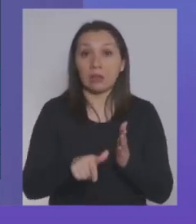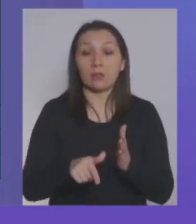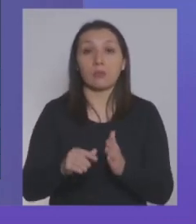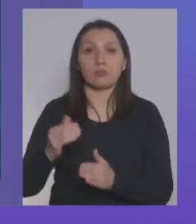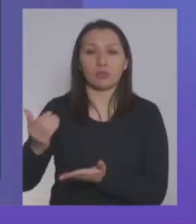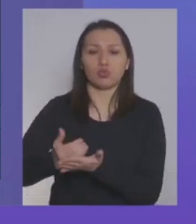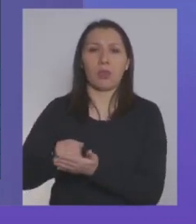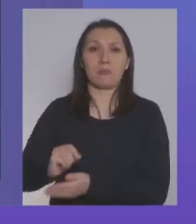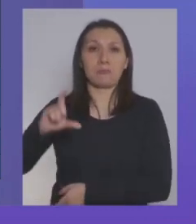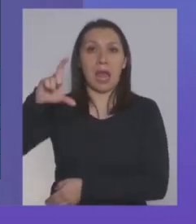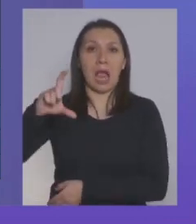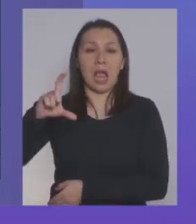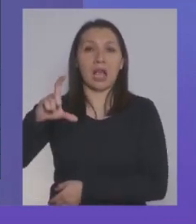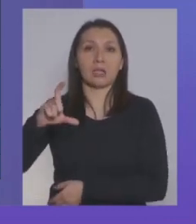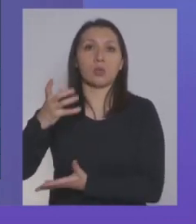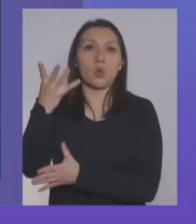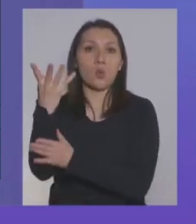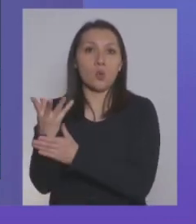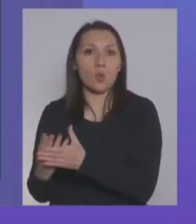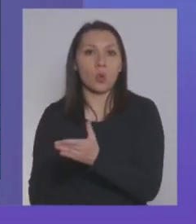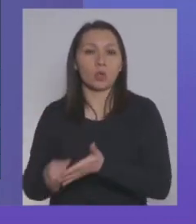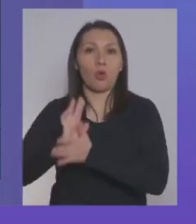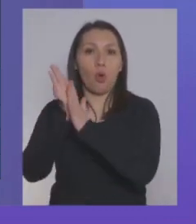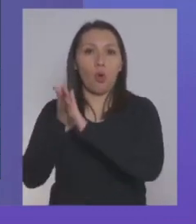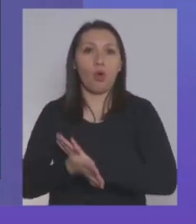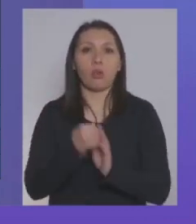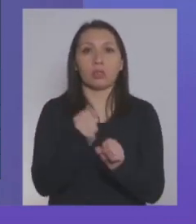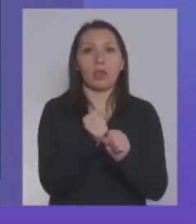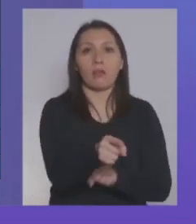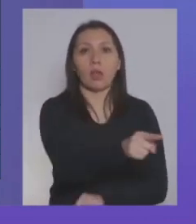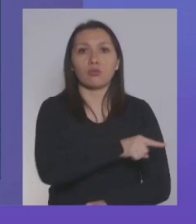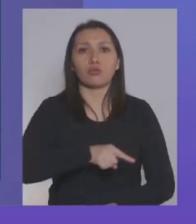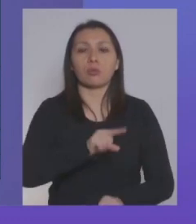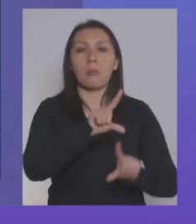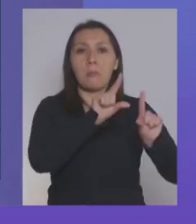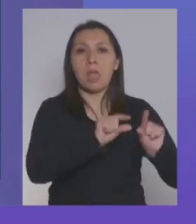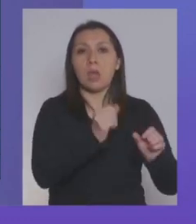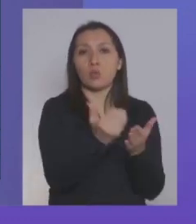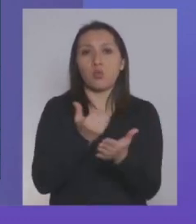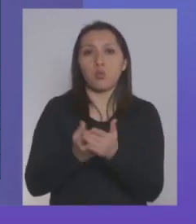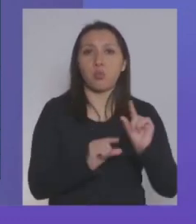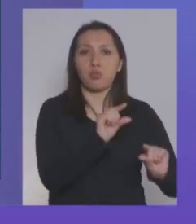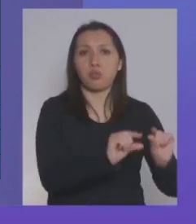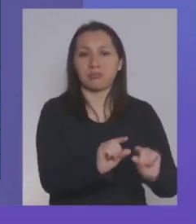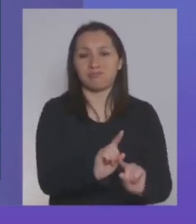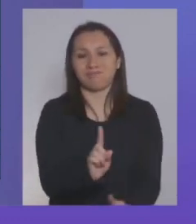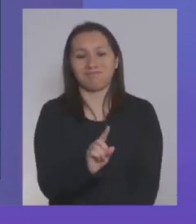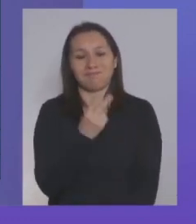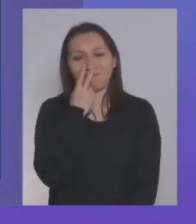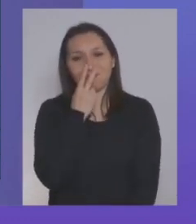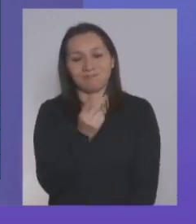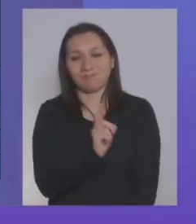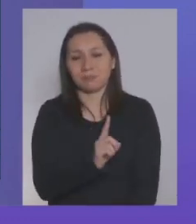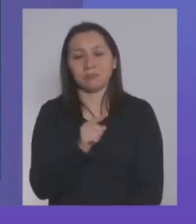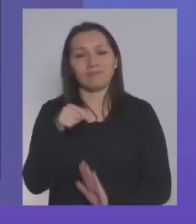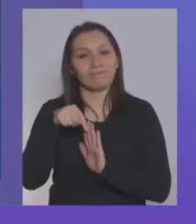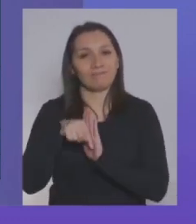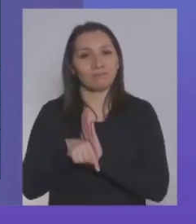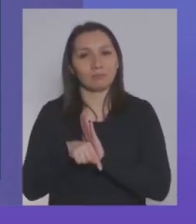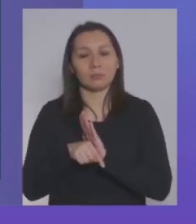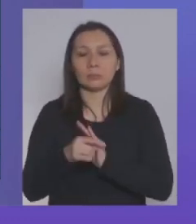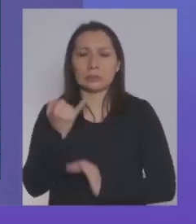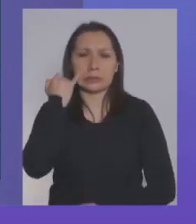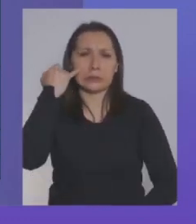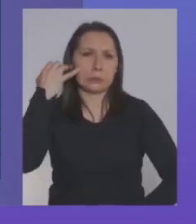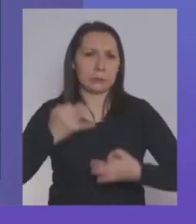más altos ingresos habrían consumido los recursos de los trabajadores de menores ingresos. Y eso nos parecía que era profundamente